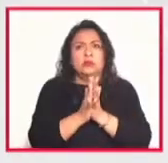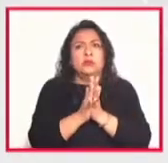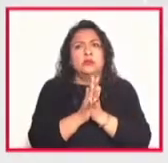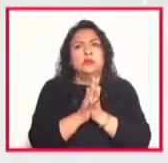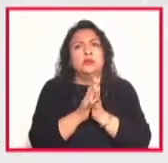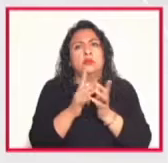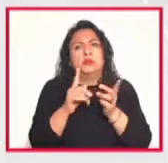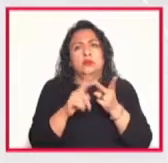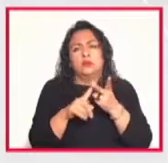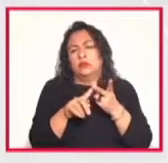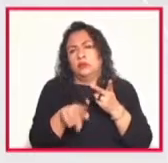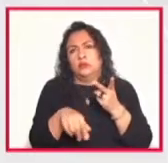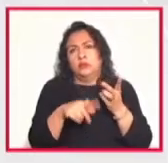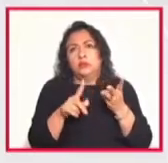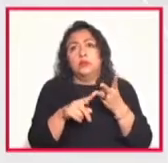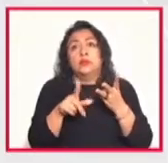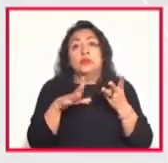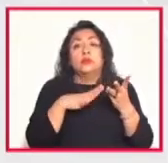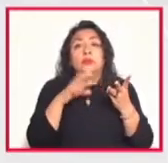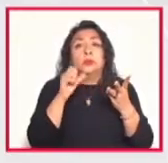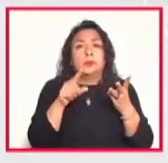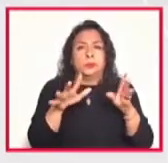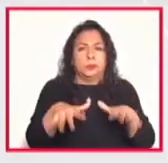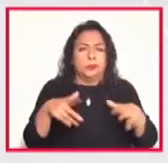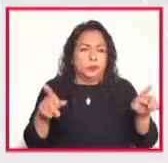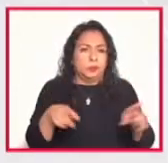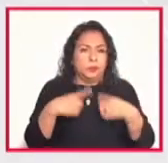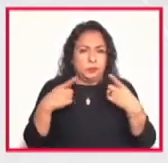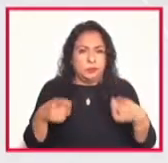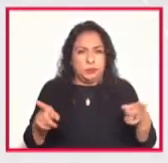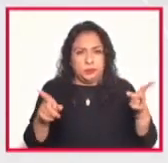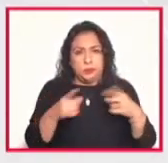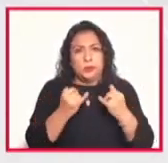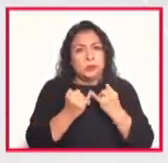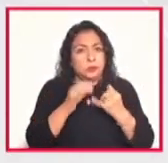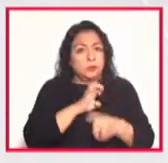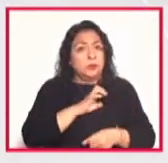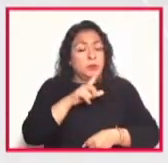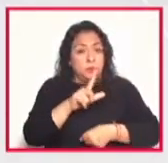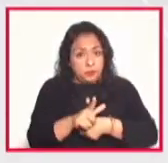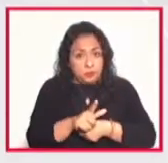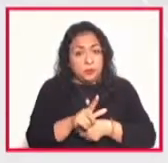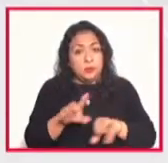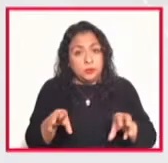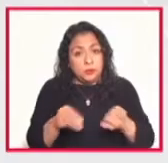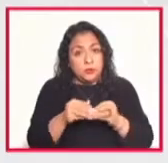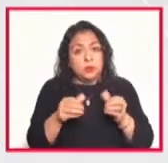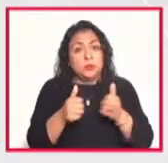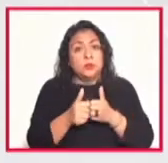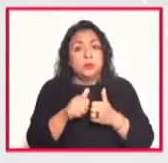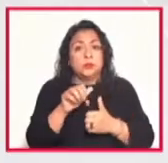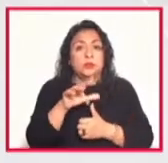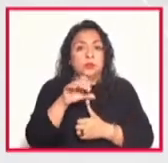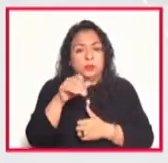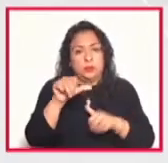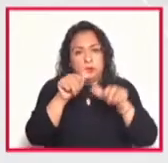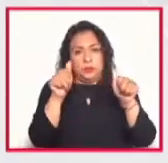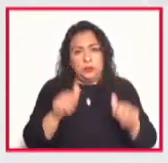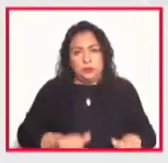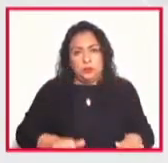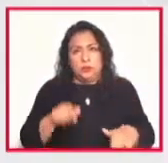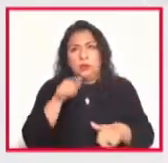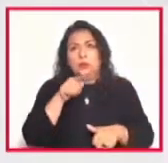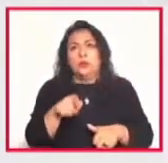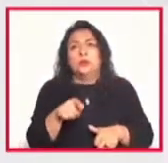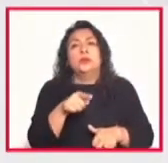Champs tenemos un concierto también muy especial que es parte de la Academia de Artes el concierto de la